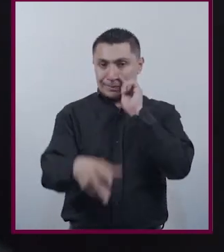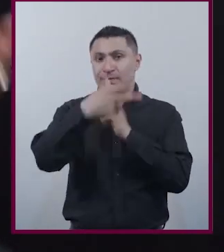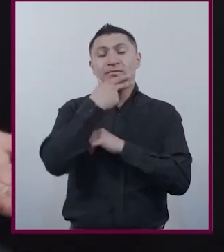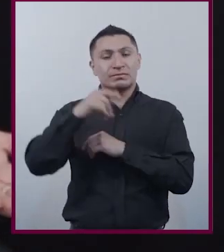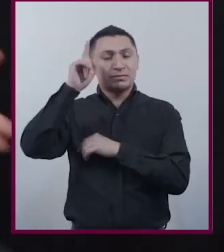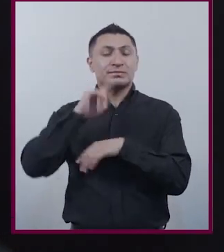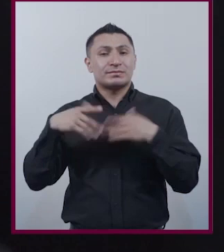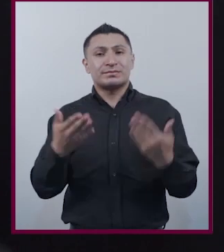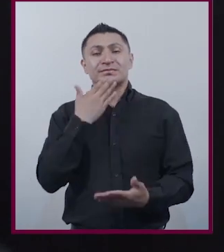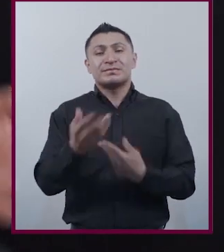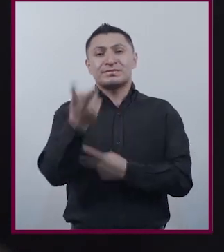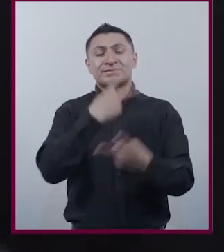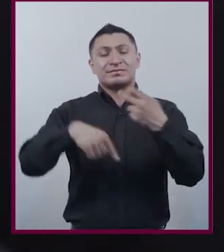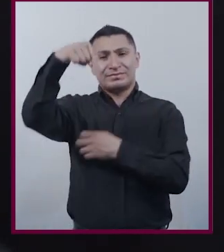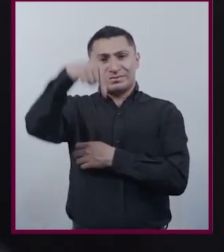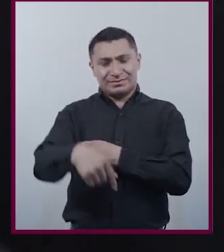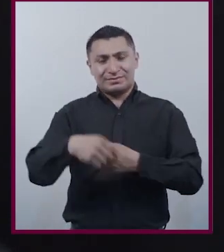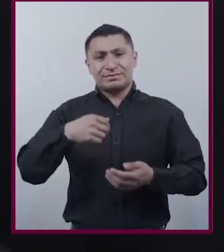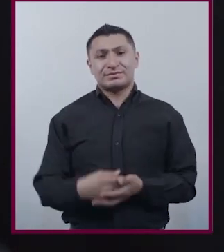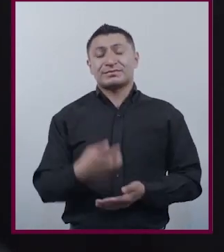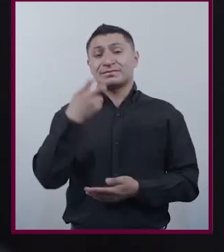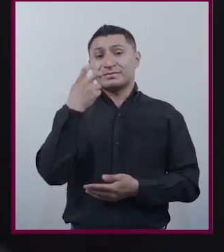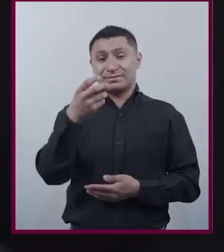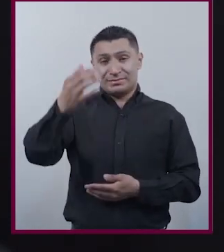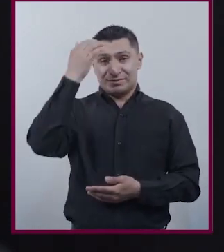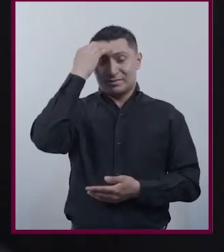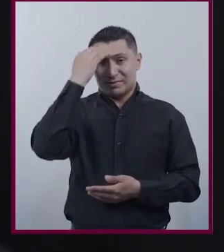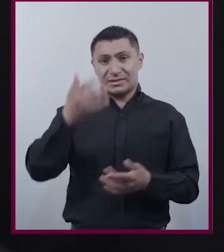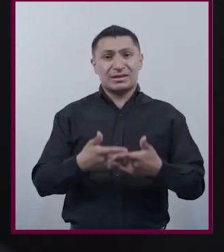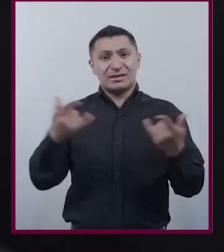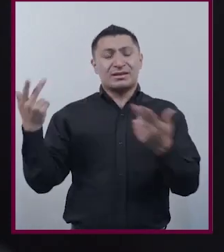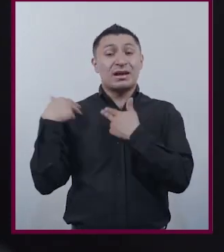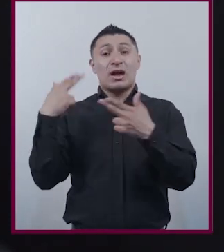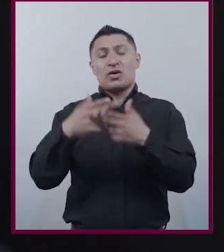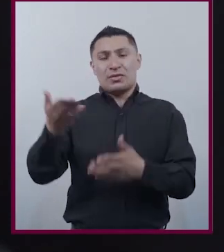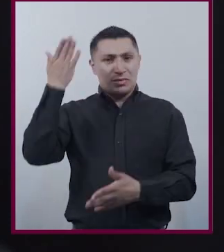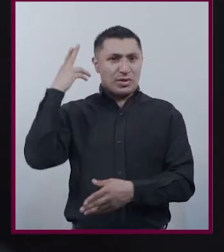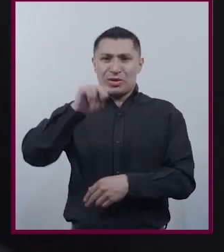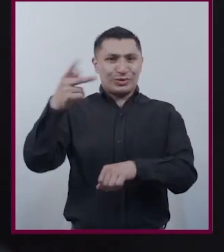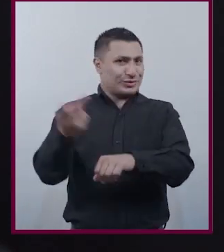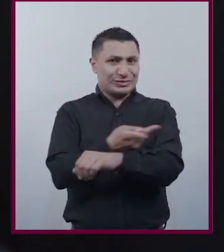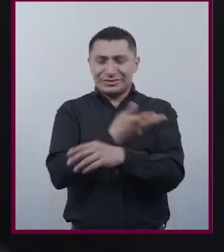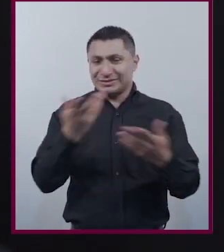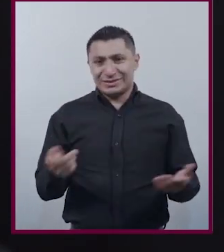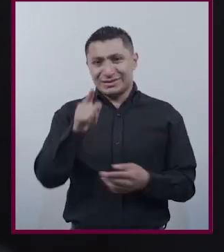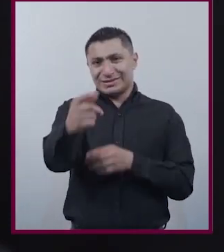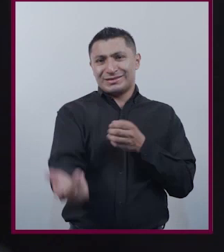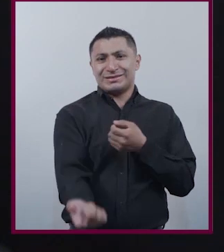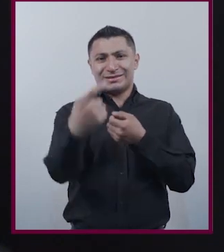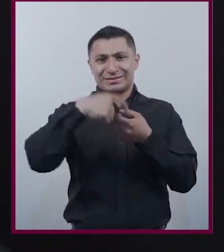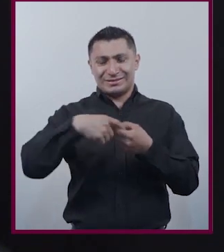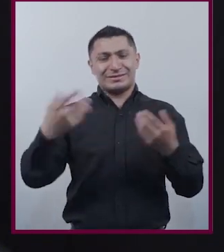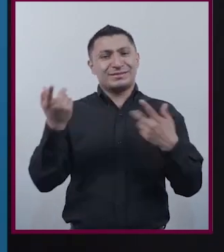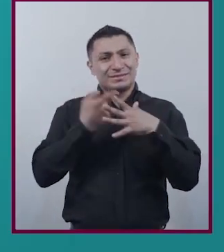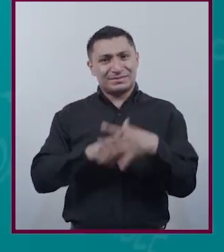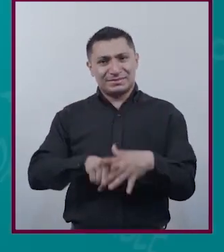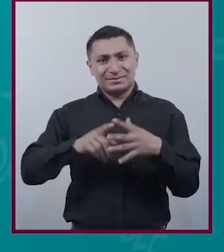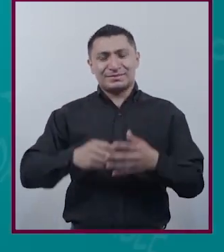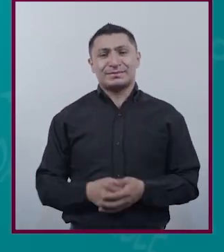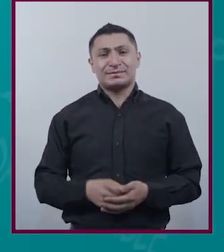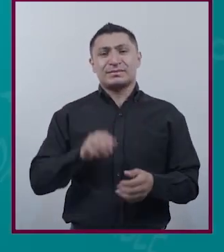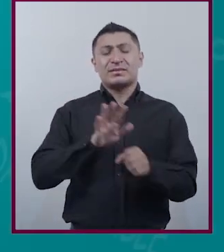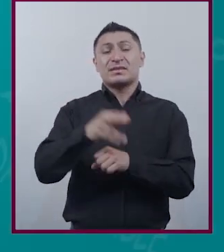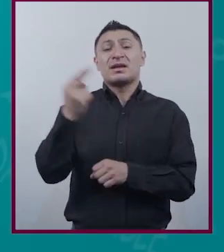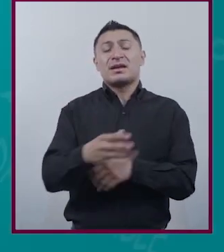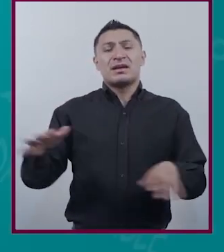Bienvenida y bienvenido Esto es Conciencia Histórica El pasado no ha pasado Conéctate, arrancamos ¿Qué